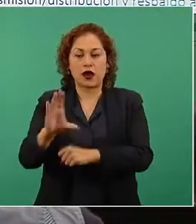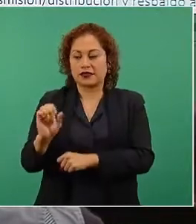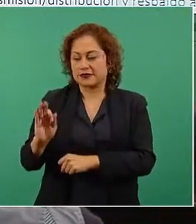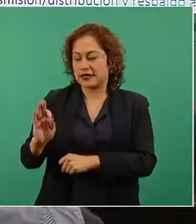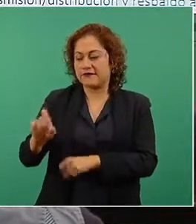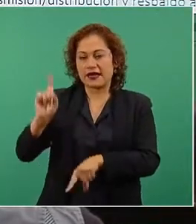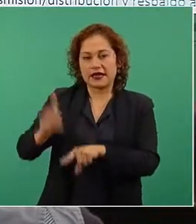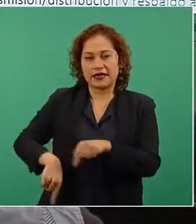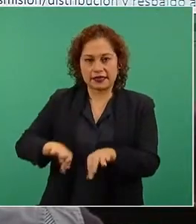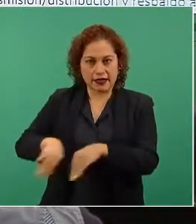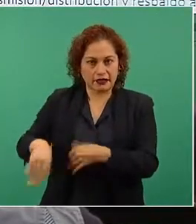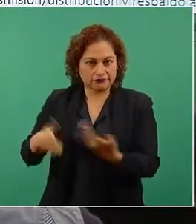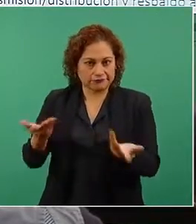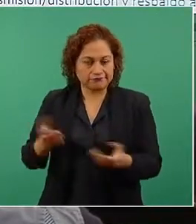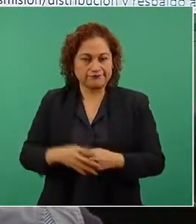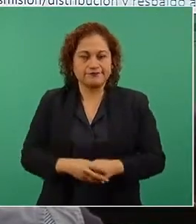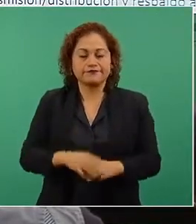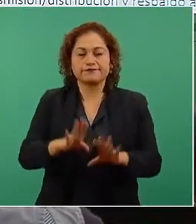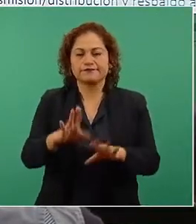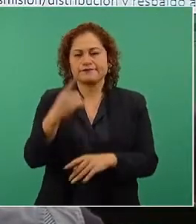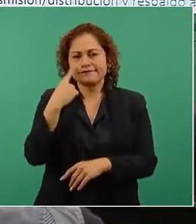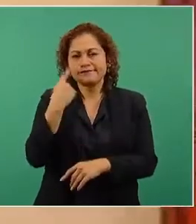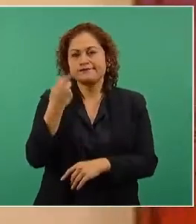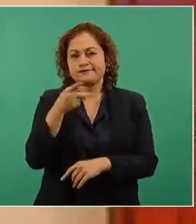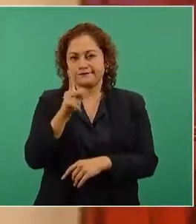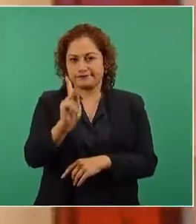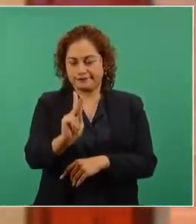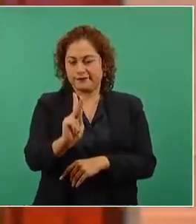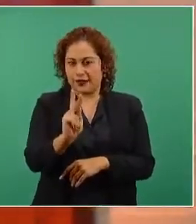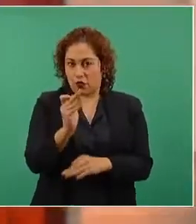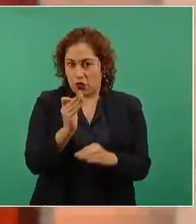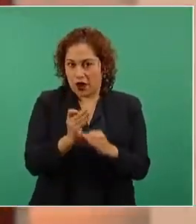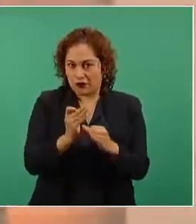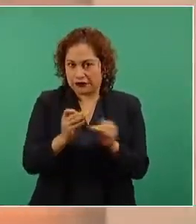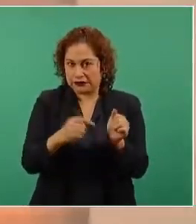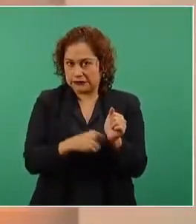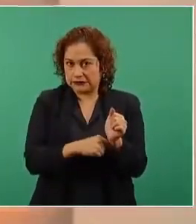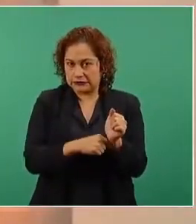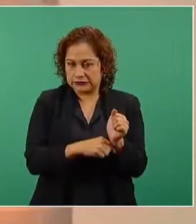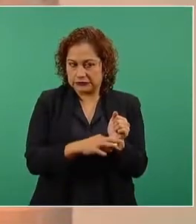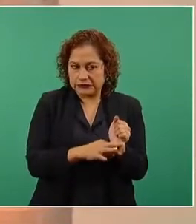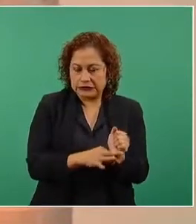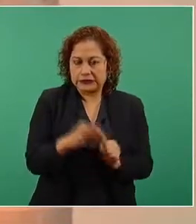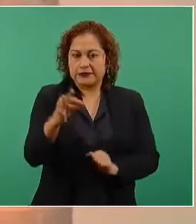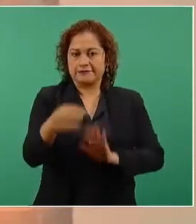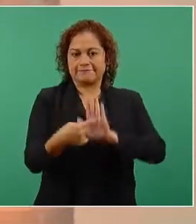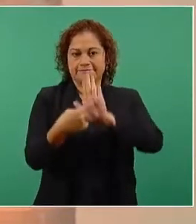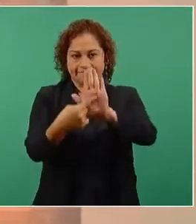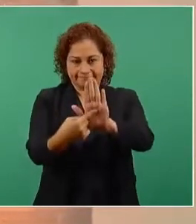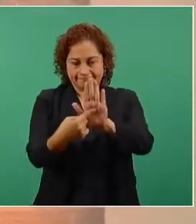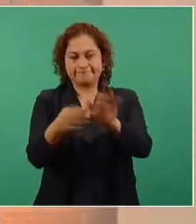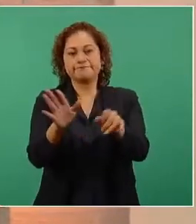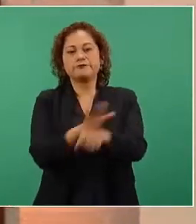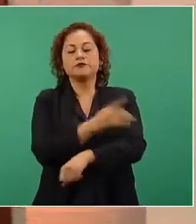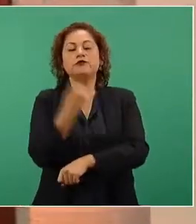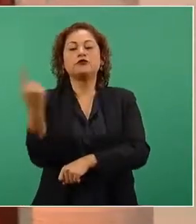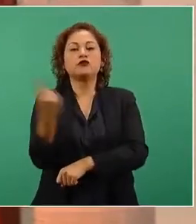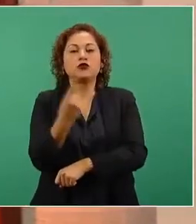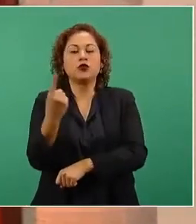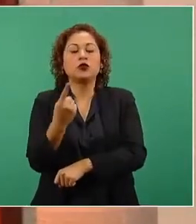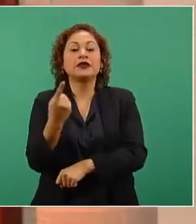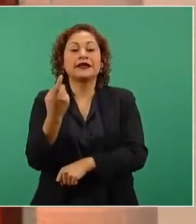Electricidad. Pero aquí lo que es perverso es que esto que se supone que es autoabasto, que es